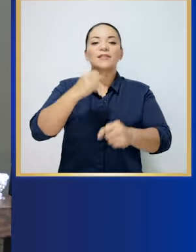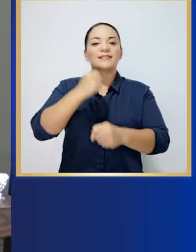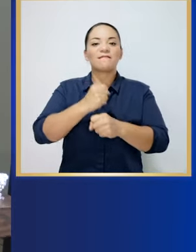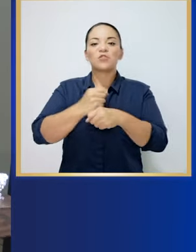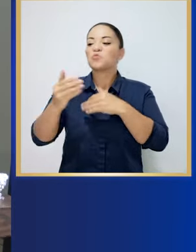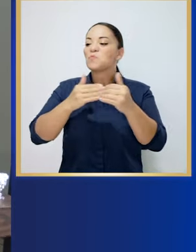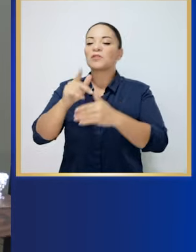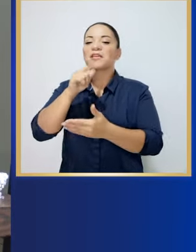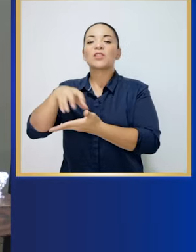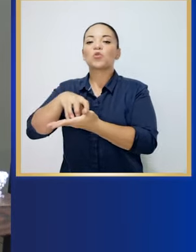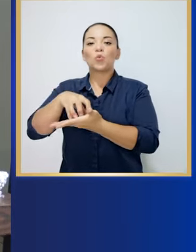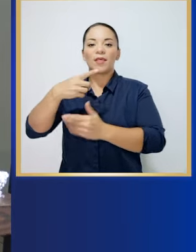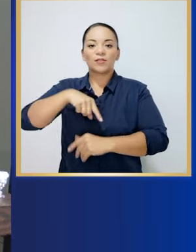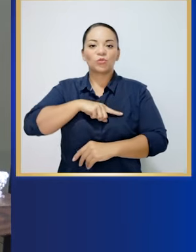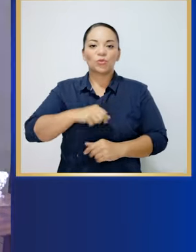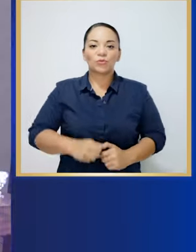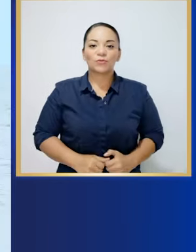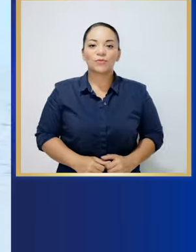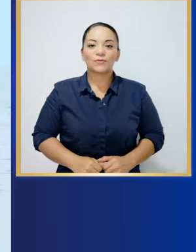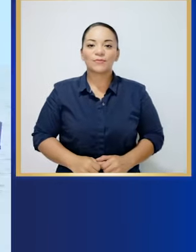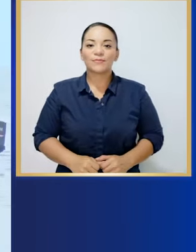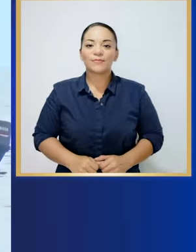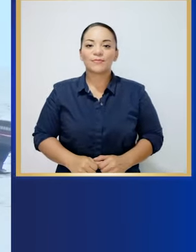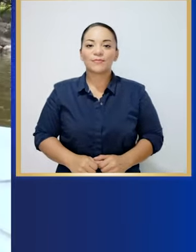seguiremos haciendo, dude quien dude.